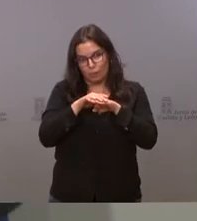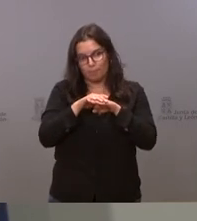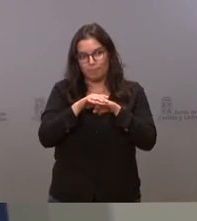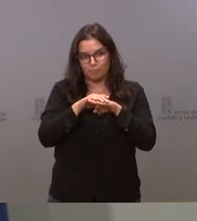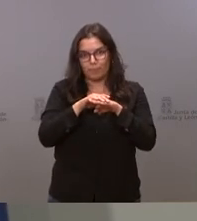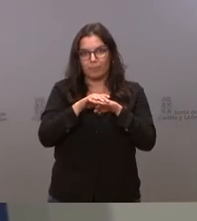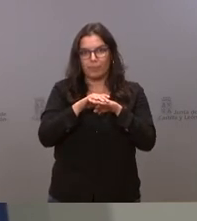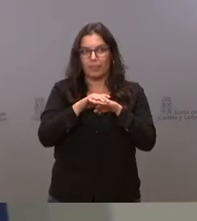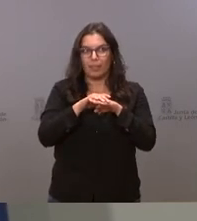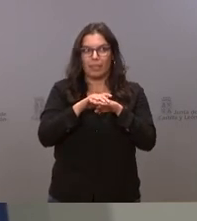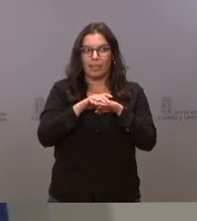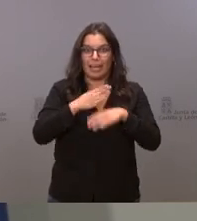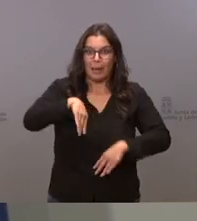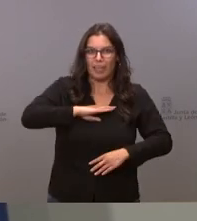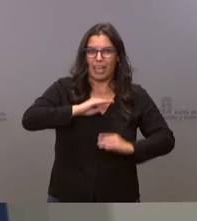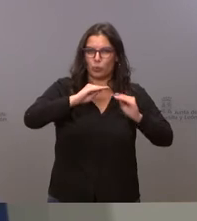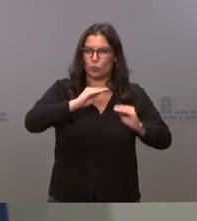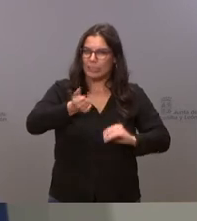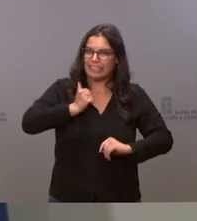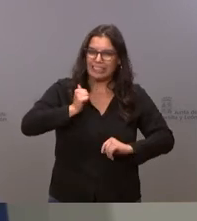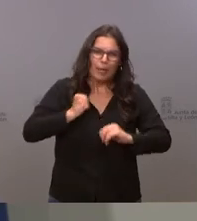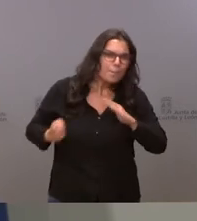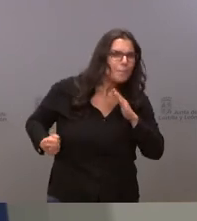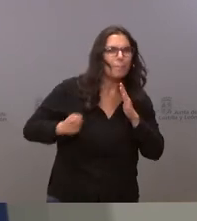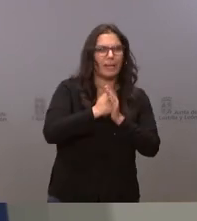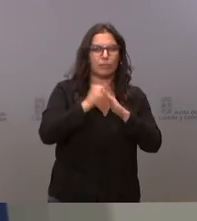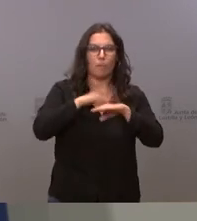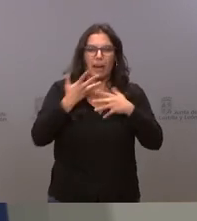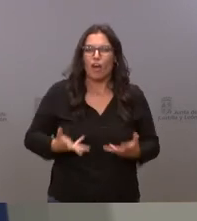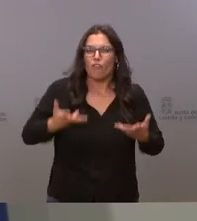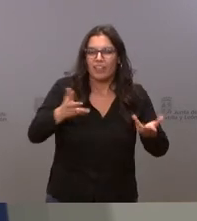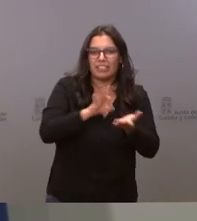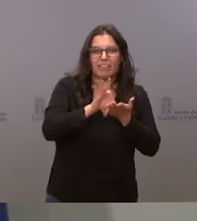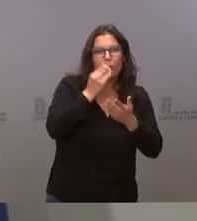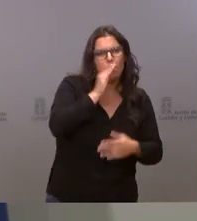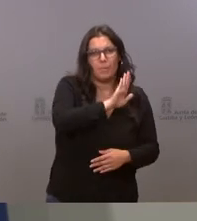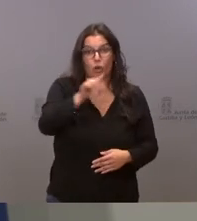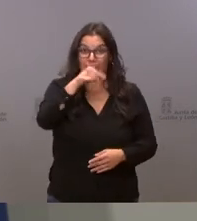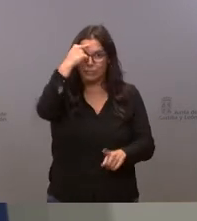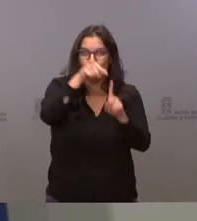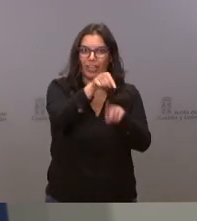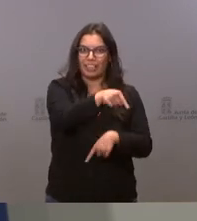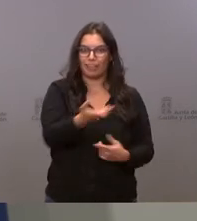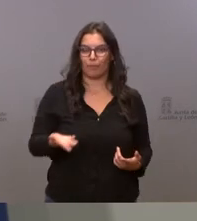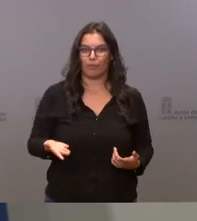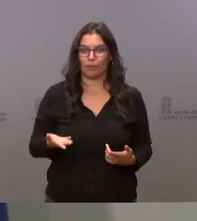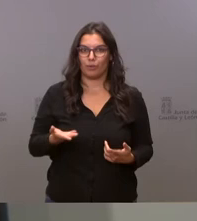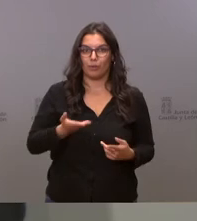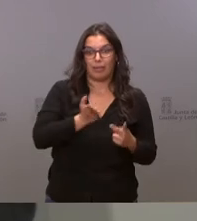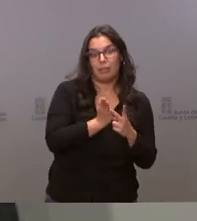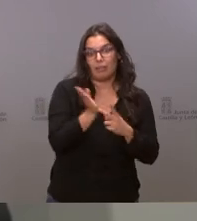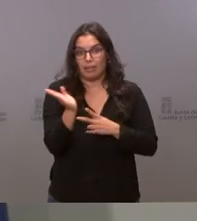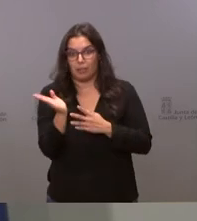explotar sus capacidades para que os presten el mejor servicio posible de eso se trata y la alternativa a eso